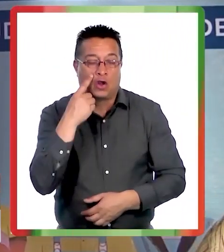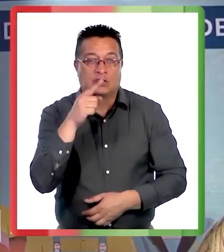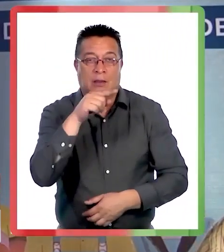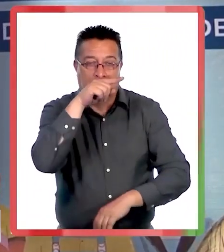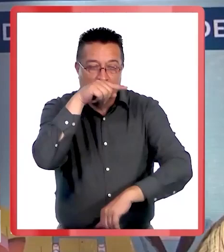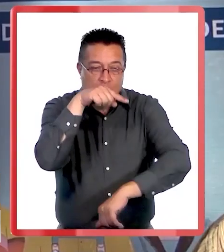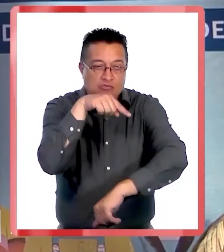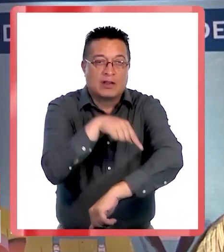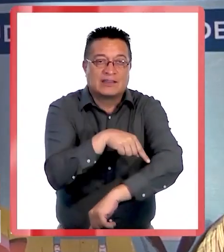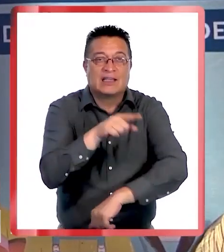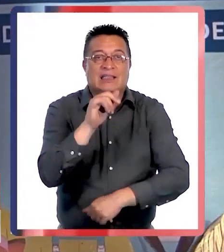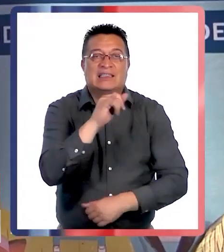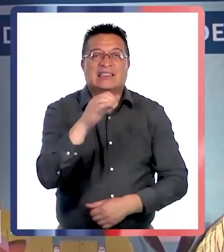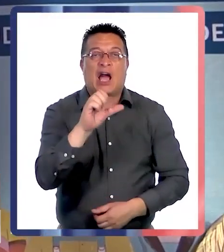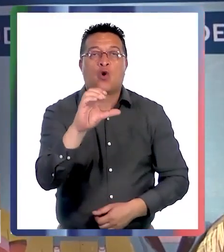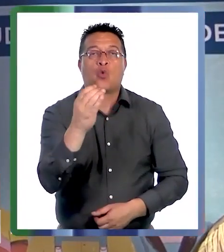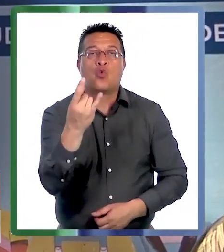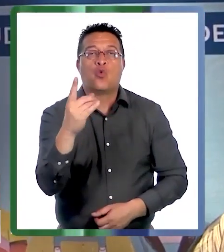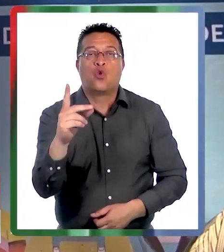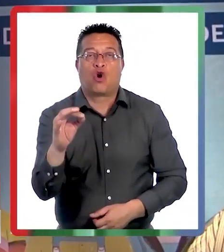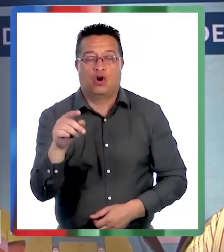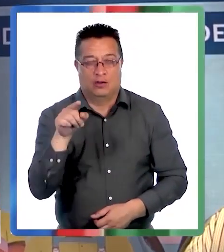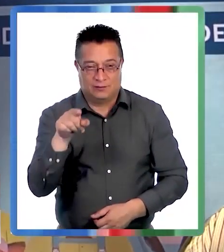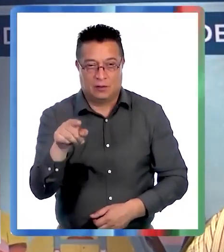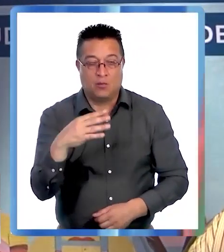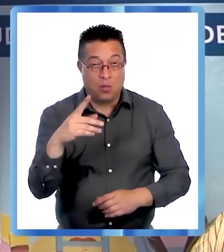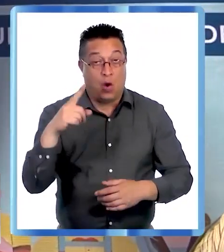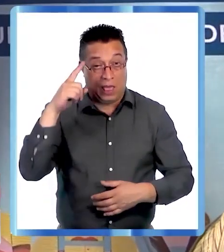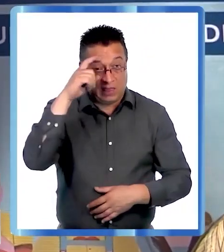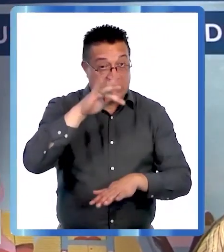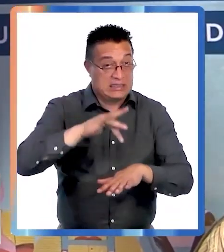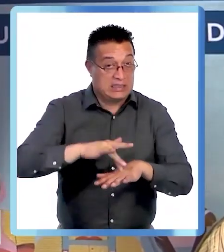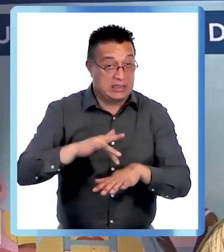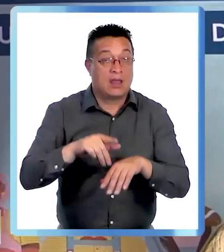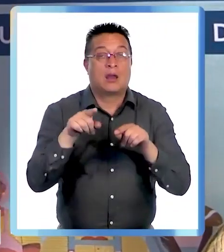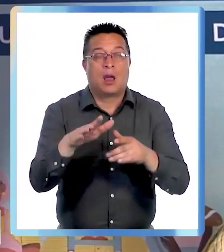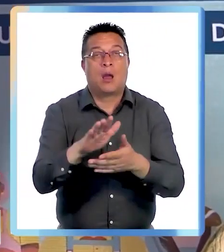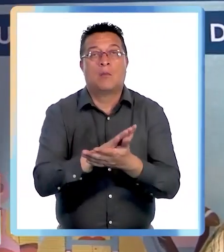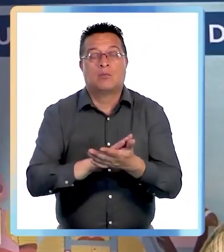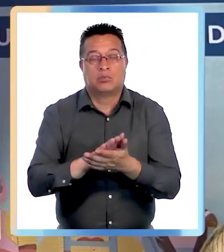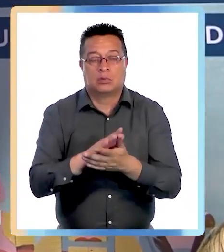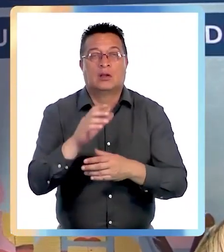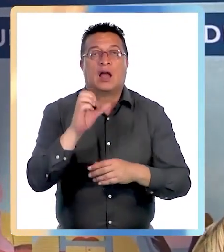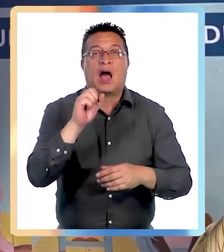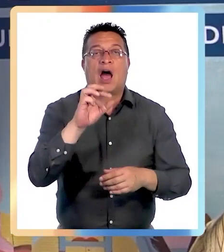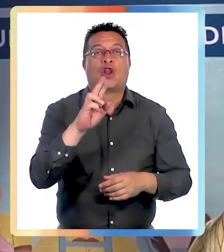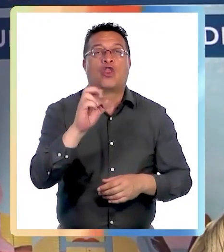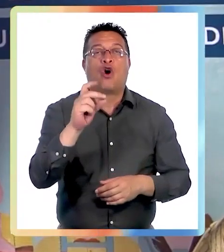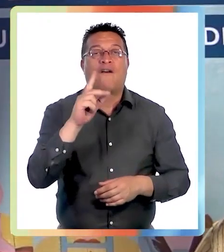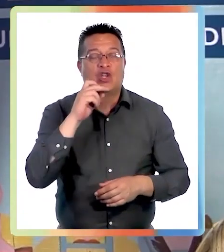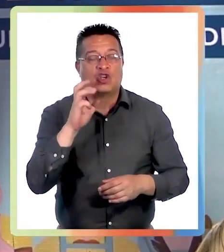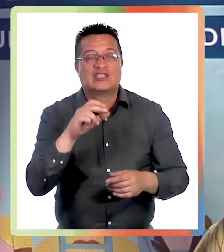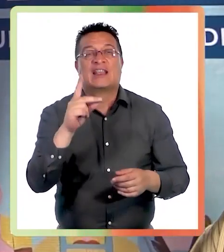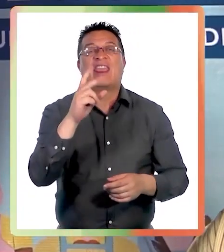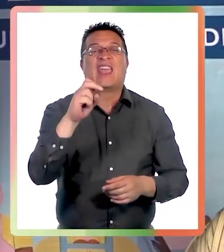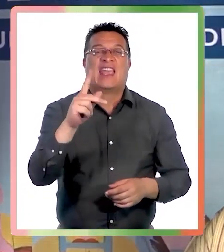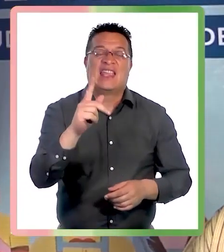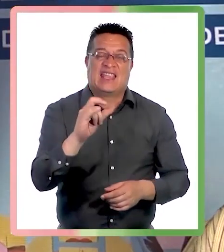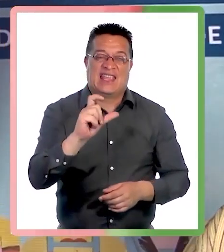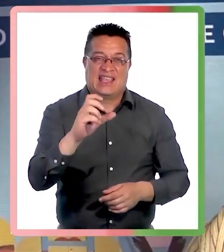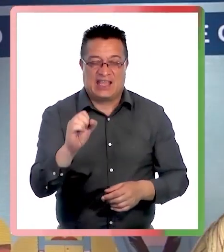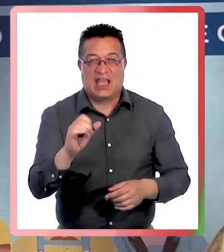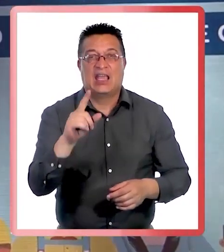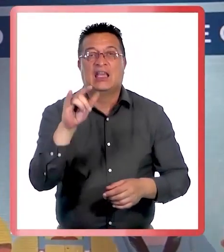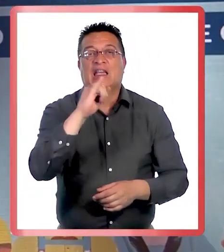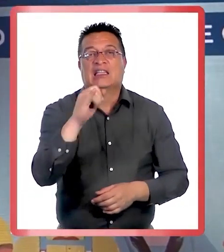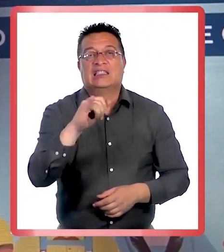zancudos y que pueden ser bastante complicadas. Tenemos en este caso las arbovirosis como el dengue, el chikungunya